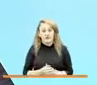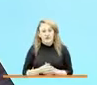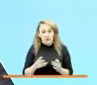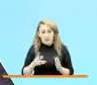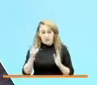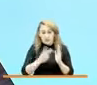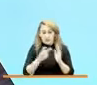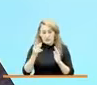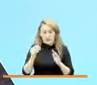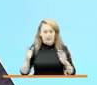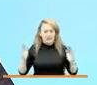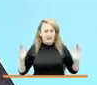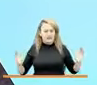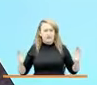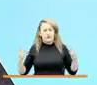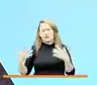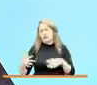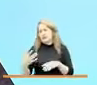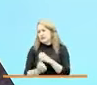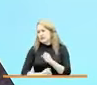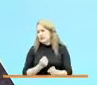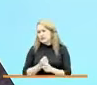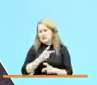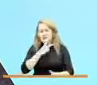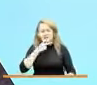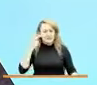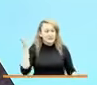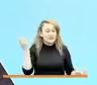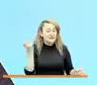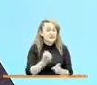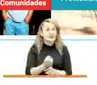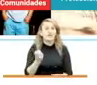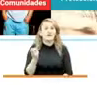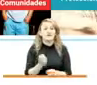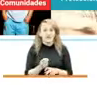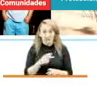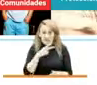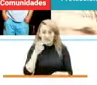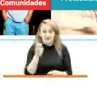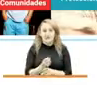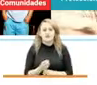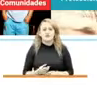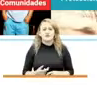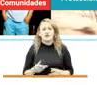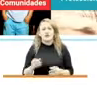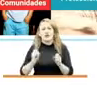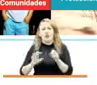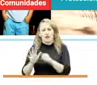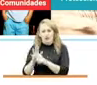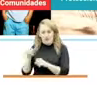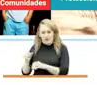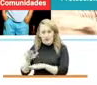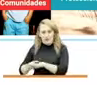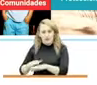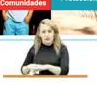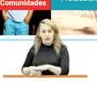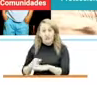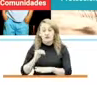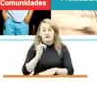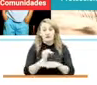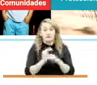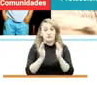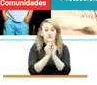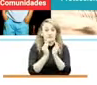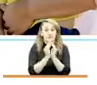dicho, ha sido un año infinitamente complejo, fue un año infinitamente complejo por el COVID-19, el Instituto Colombiano de Bienestar Familiar